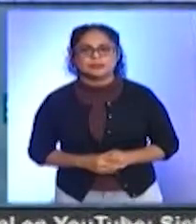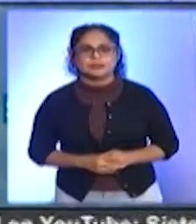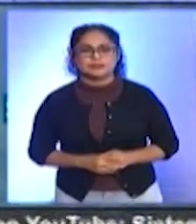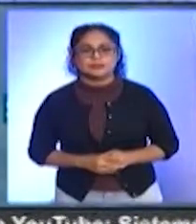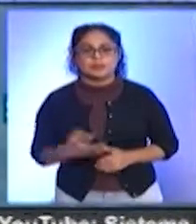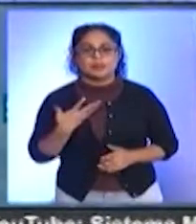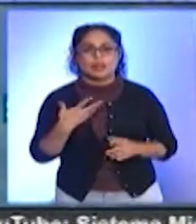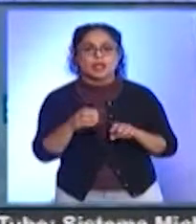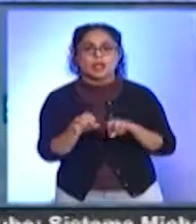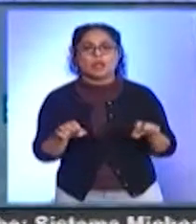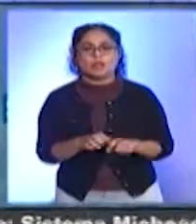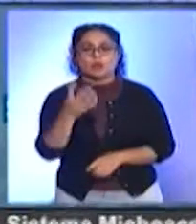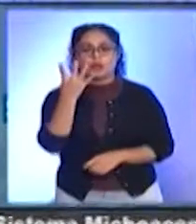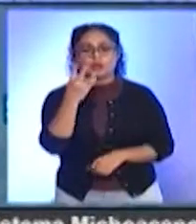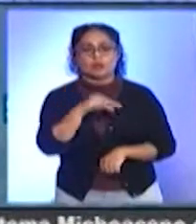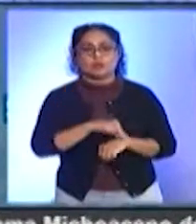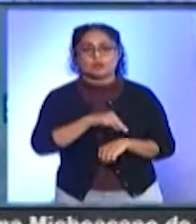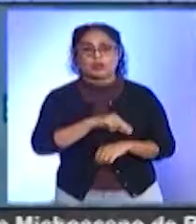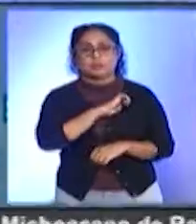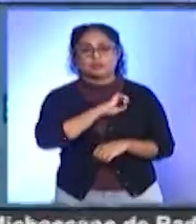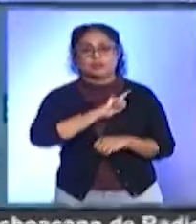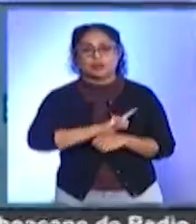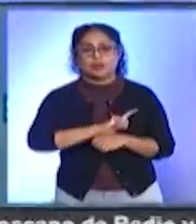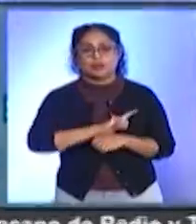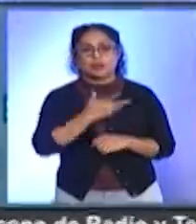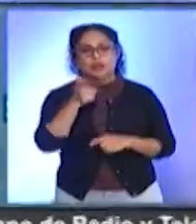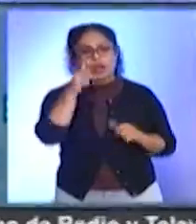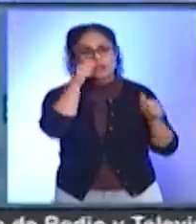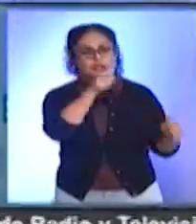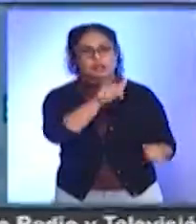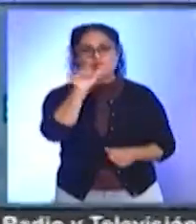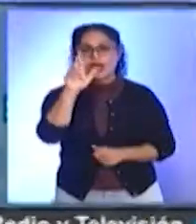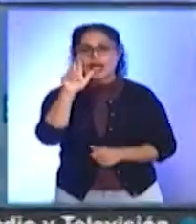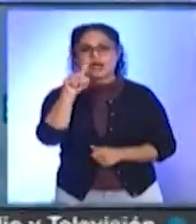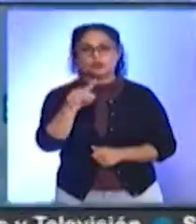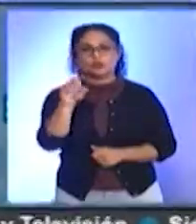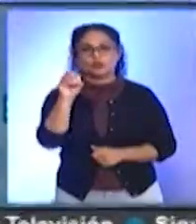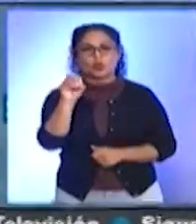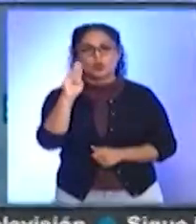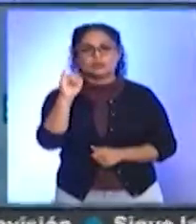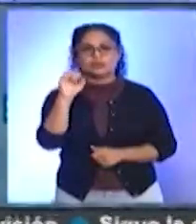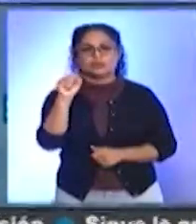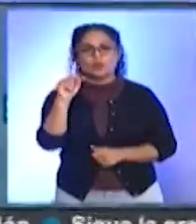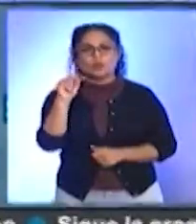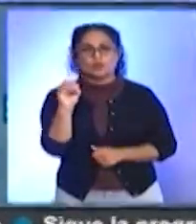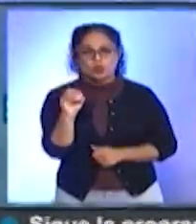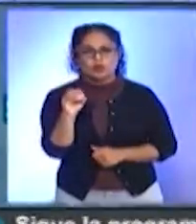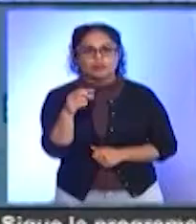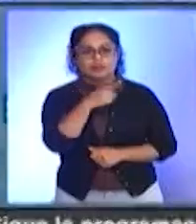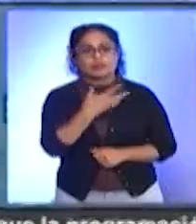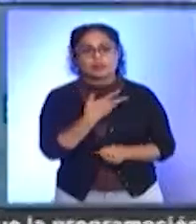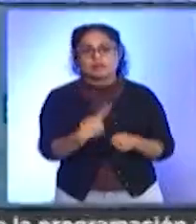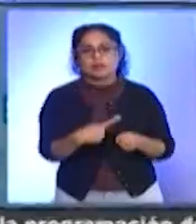Y un equipo de cuatro médicos especialistas atienden al arzobispo de Morelia, Carlos Garfias Merlos, quien se recupera del COVID